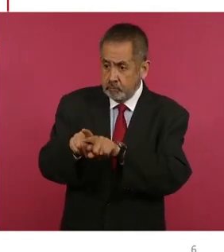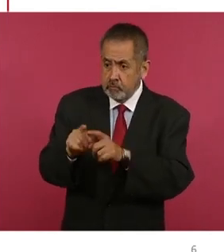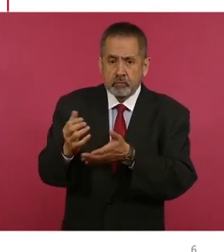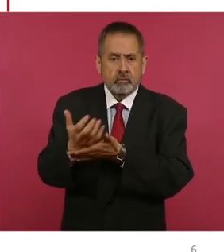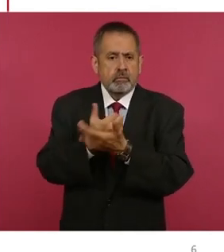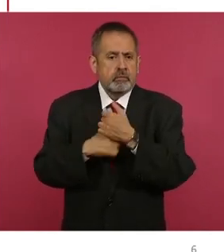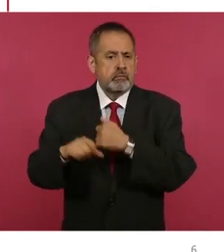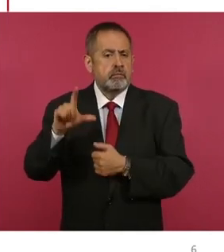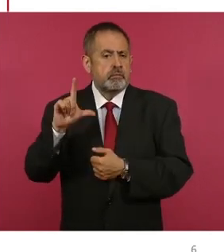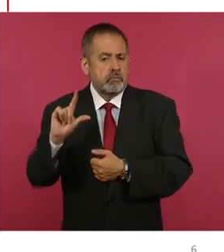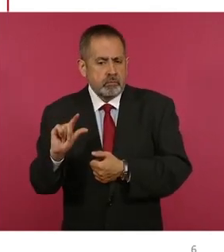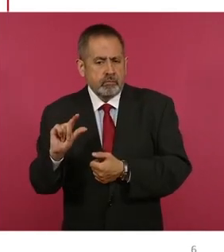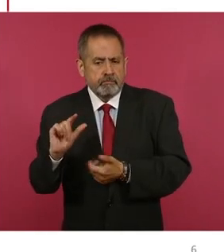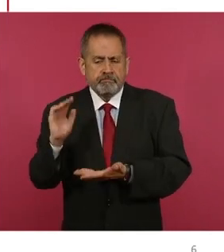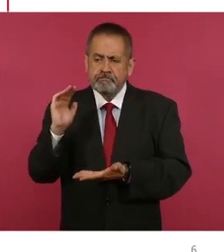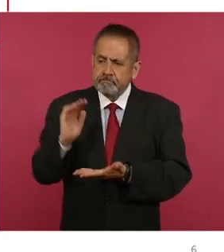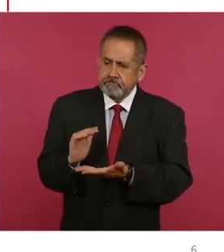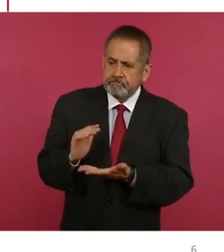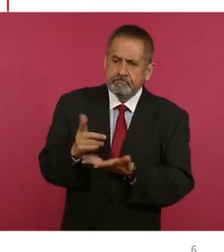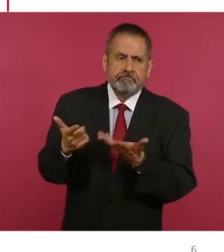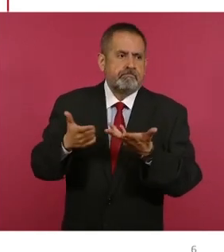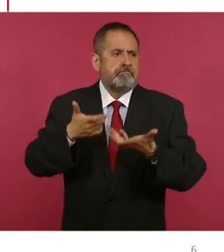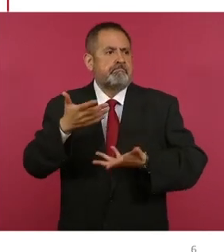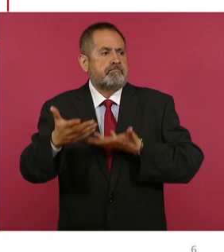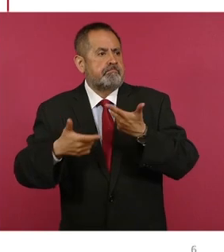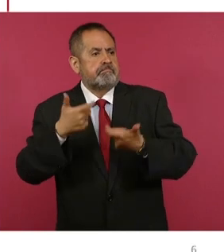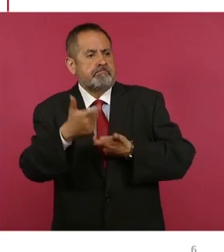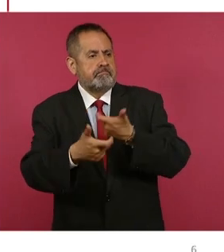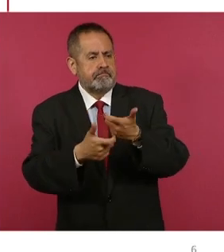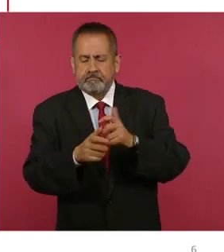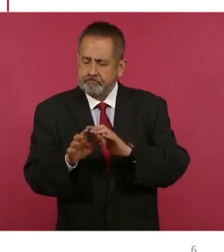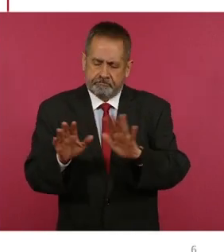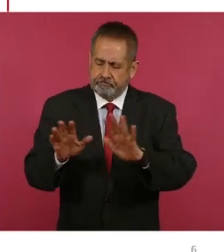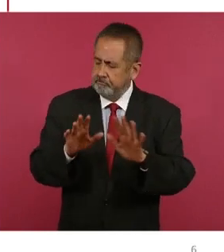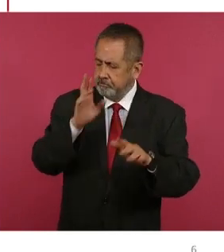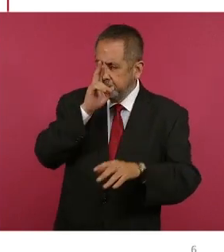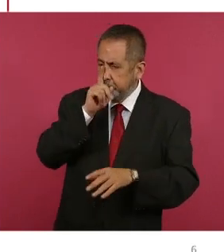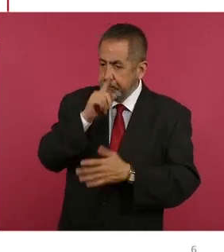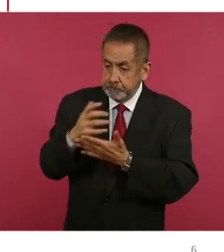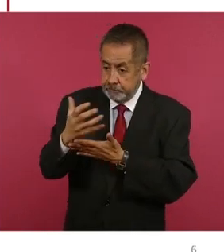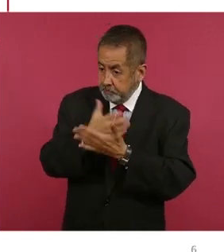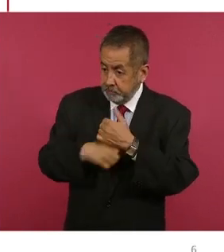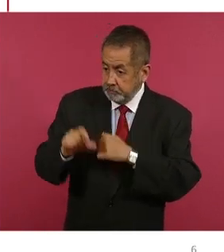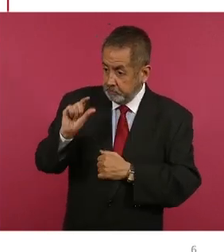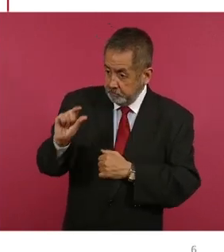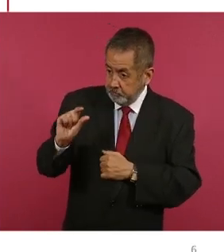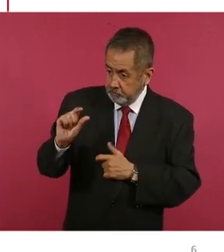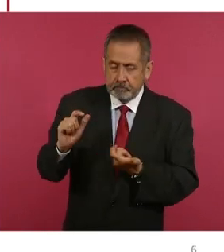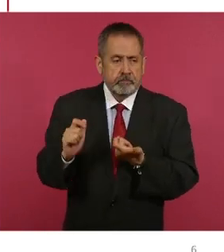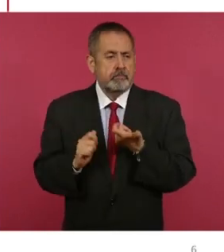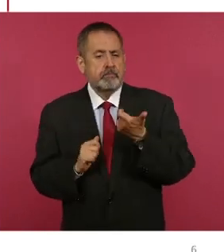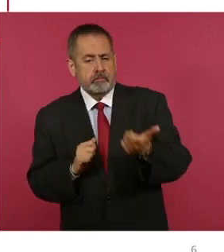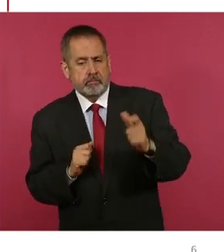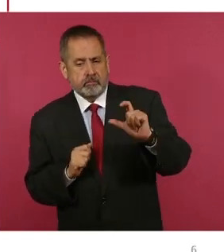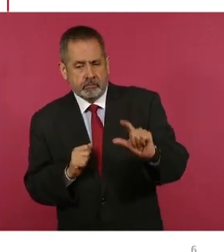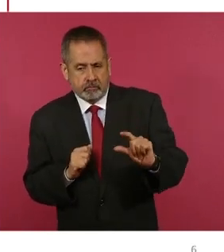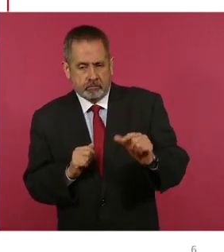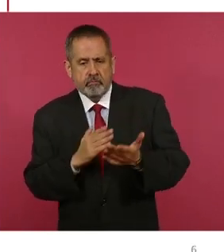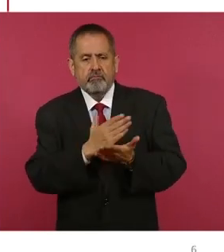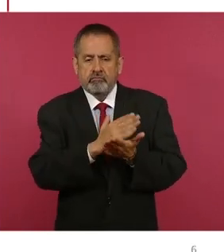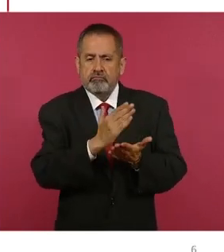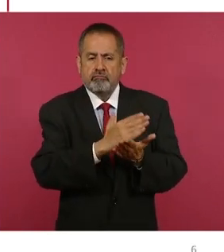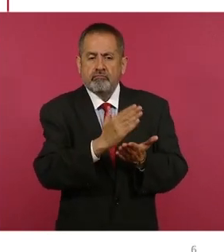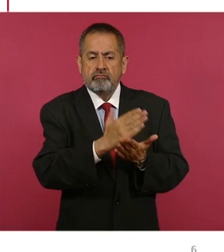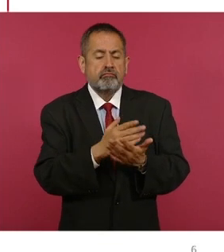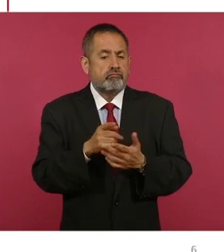genera menor densidad de cotización en la cuenta de vivienda, menor ahorro, menor crédito y necesitábamos darle